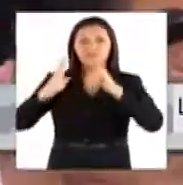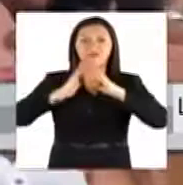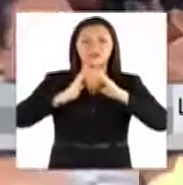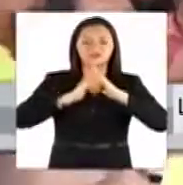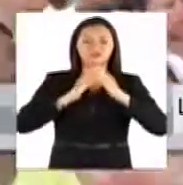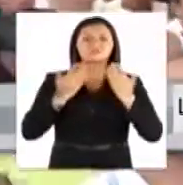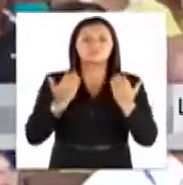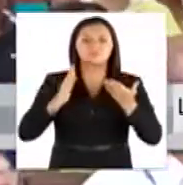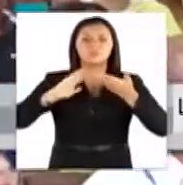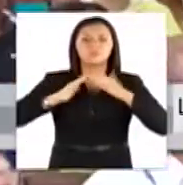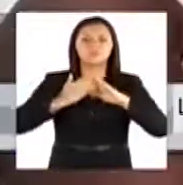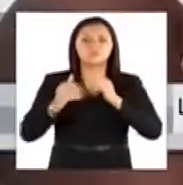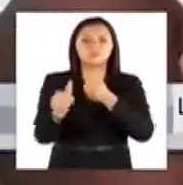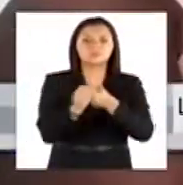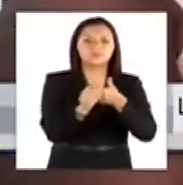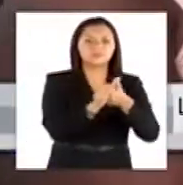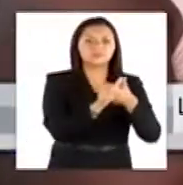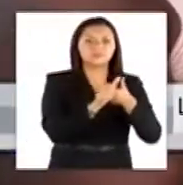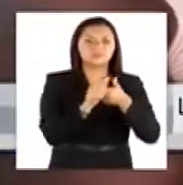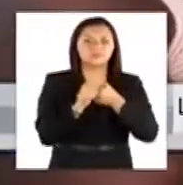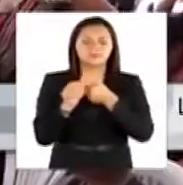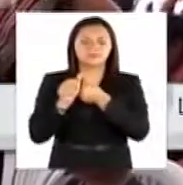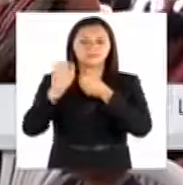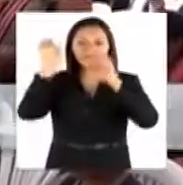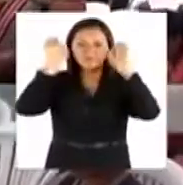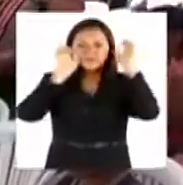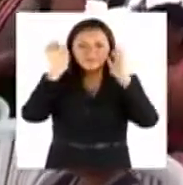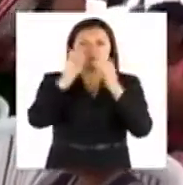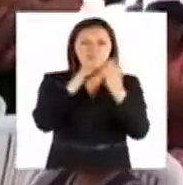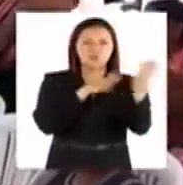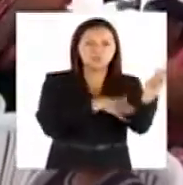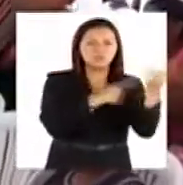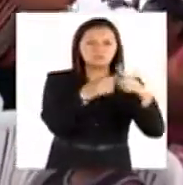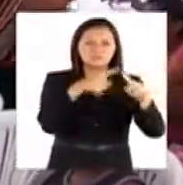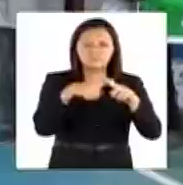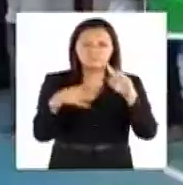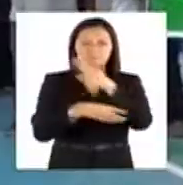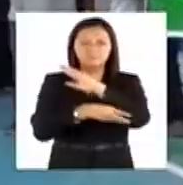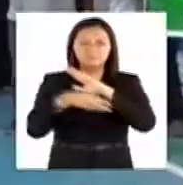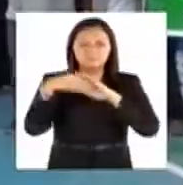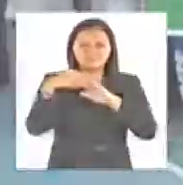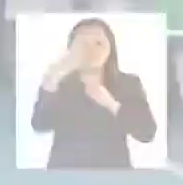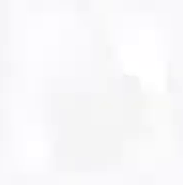en las comunidades cercanas a los sectores estratégicos, como la refinería de Esmeraldas en este caso.